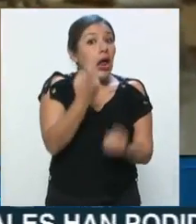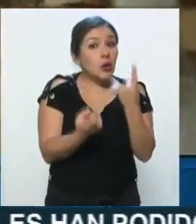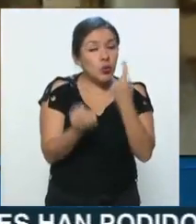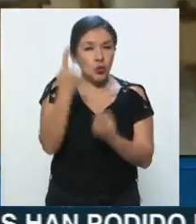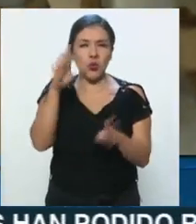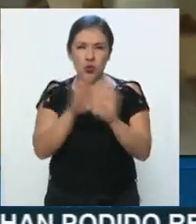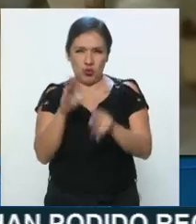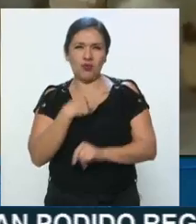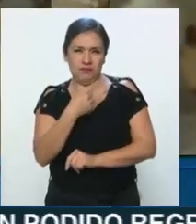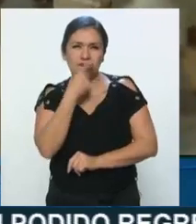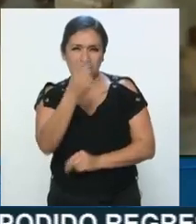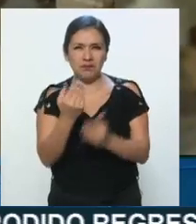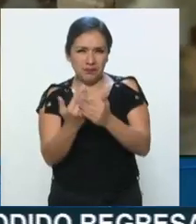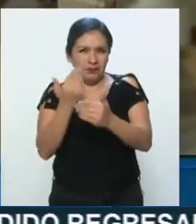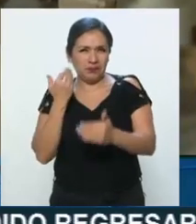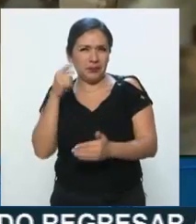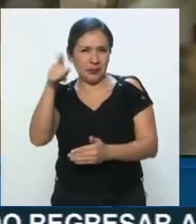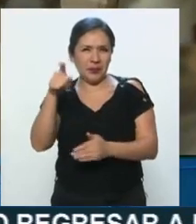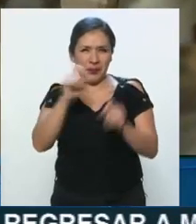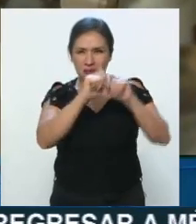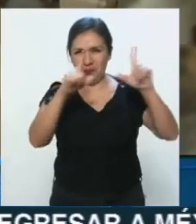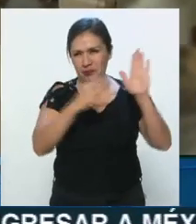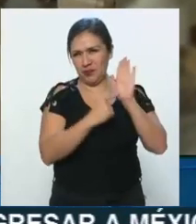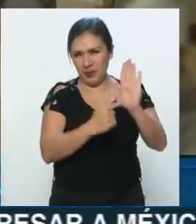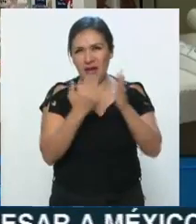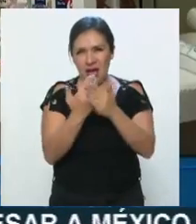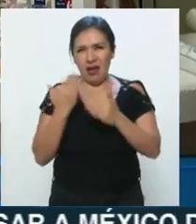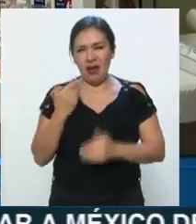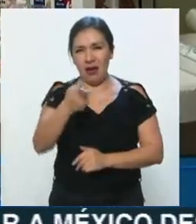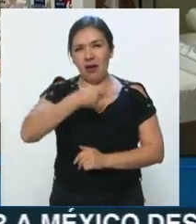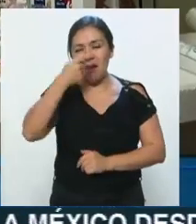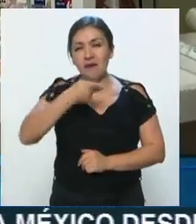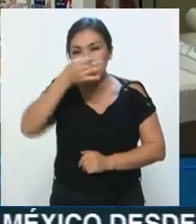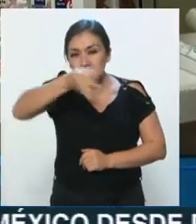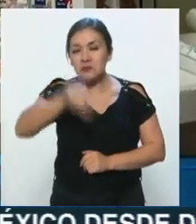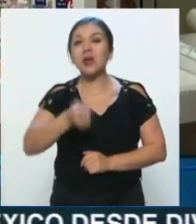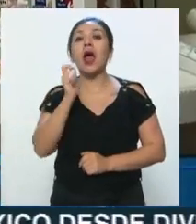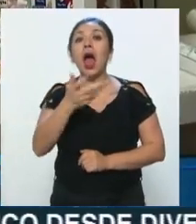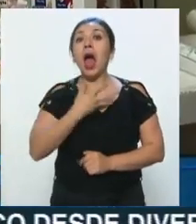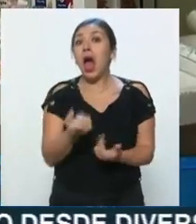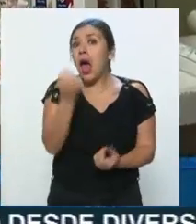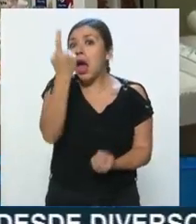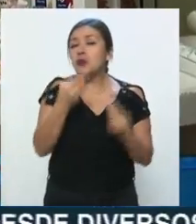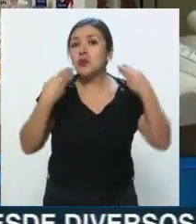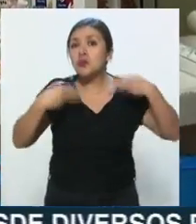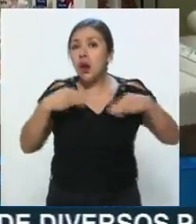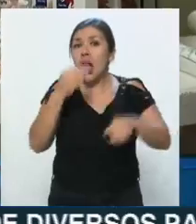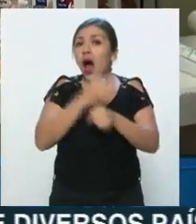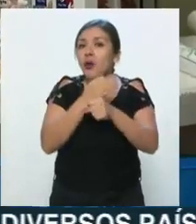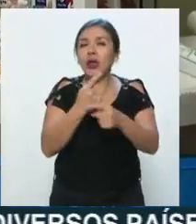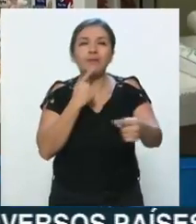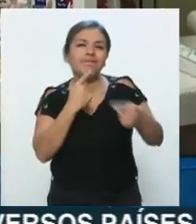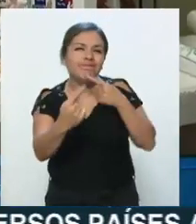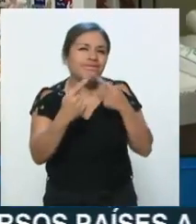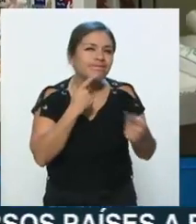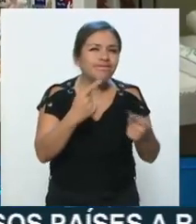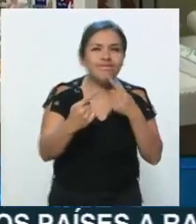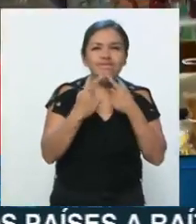algunos, como bien señalaban en la nota previa, hay algunos en los que estamos dialogando